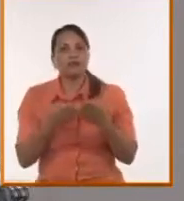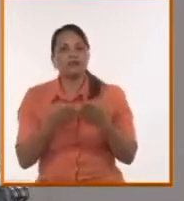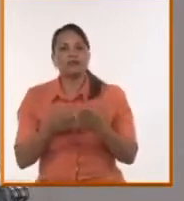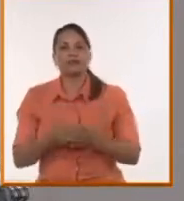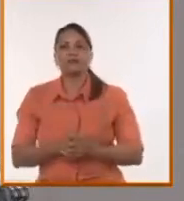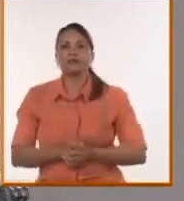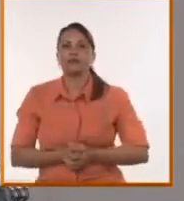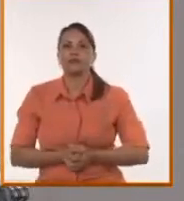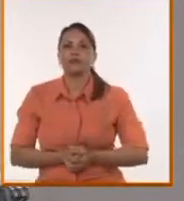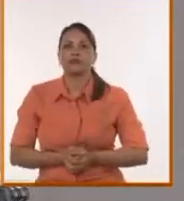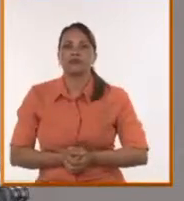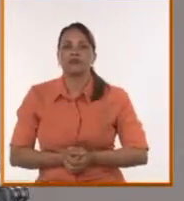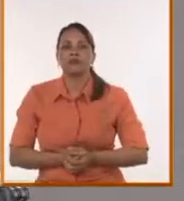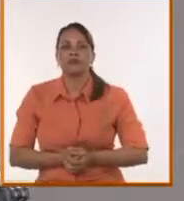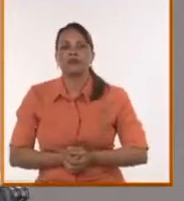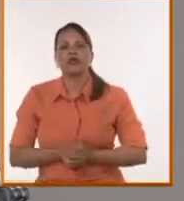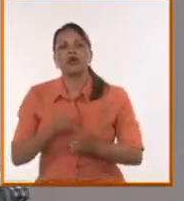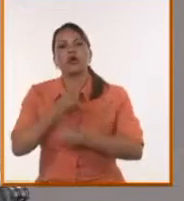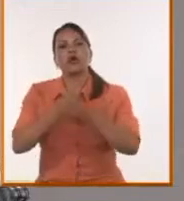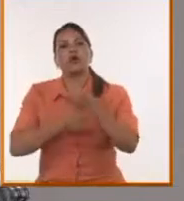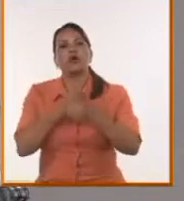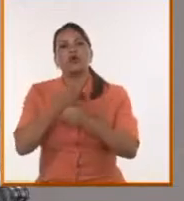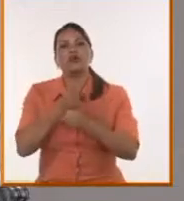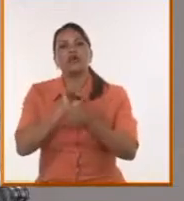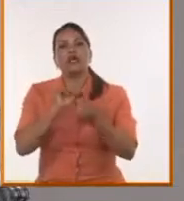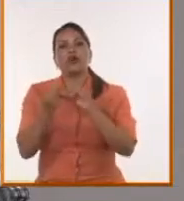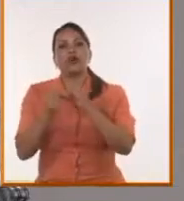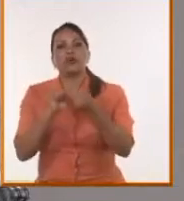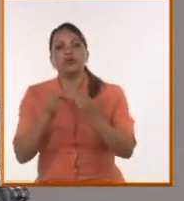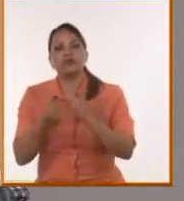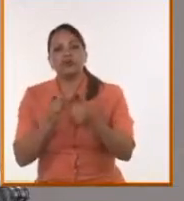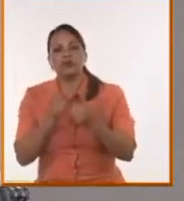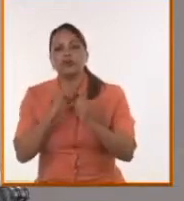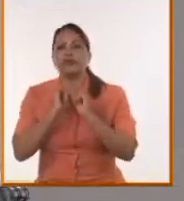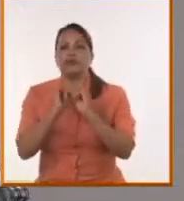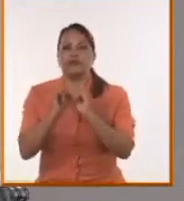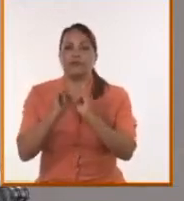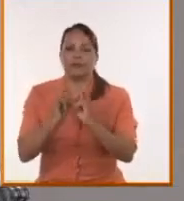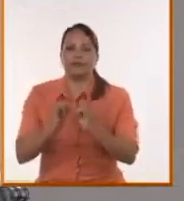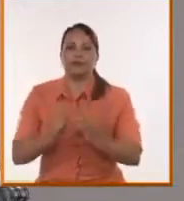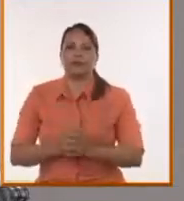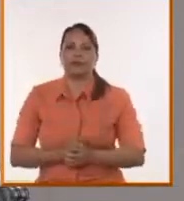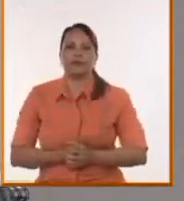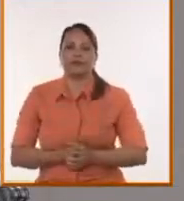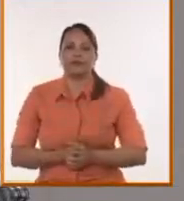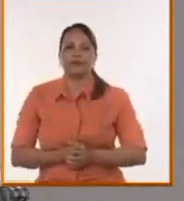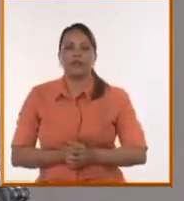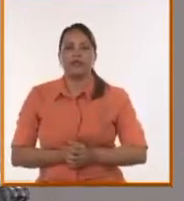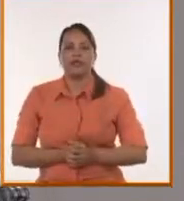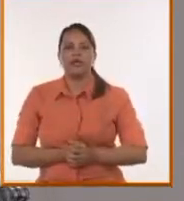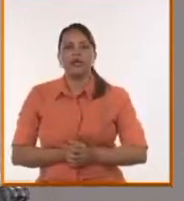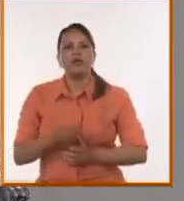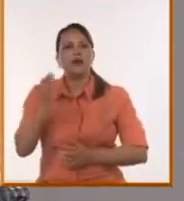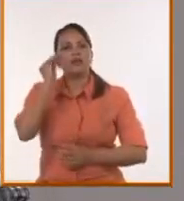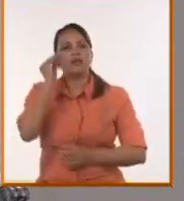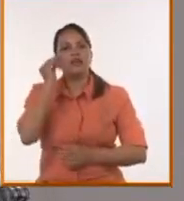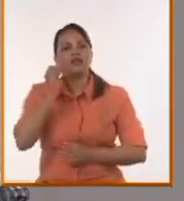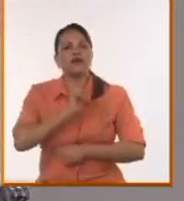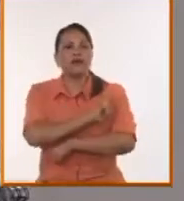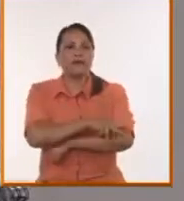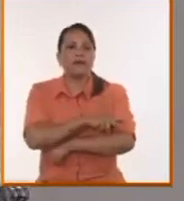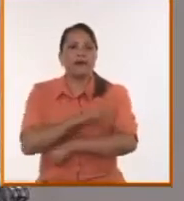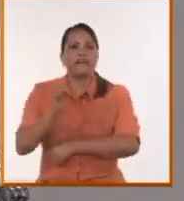el poder duro, pero también lo importante es el control del relato y el control de la información. Porque se aprendió en Vietnam. En Vietnam,